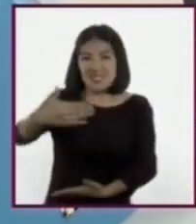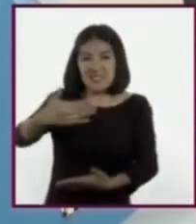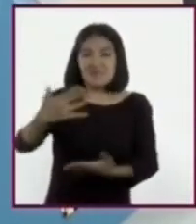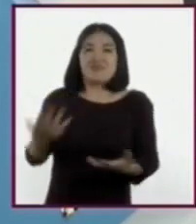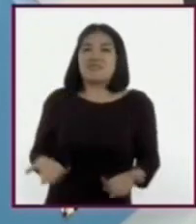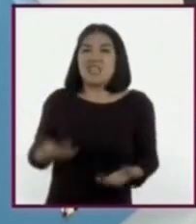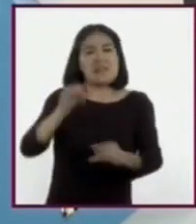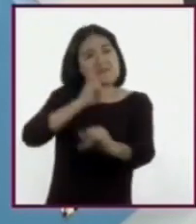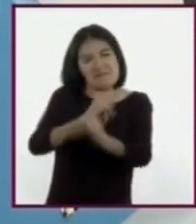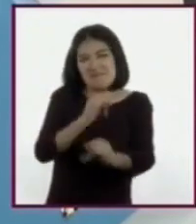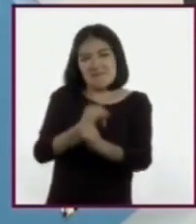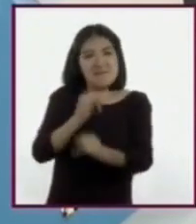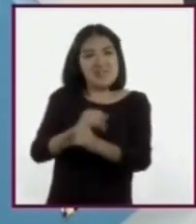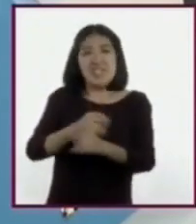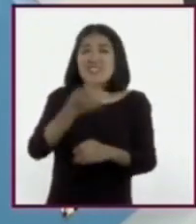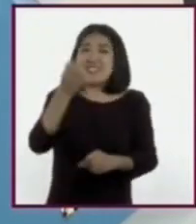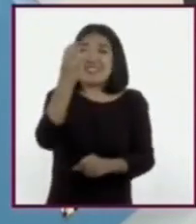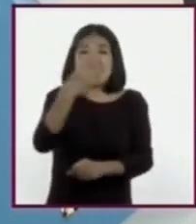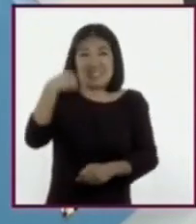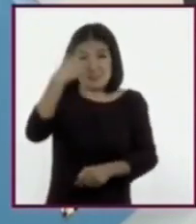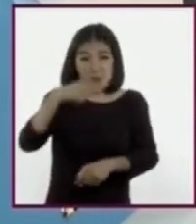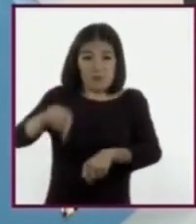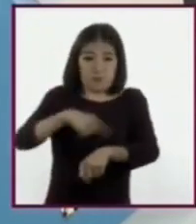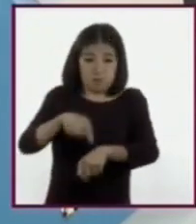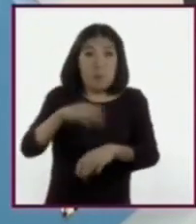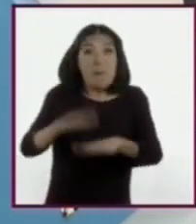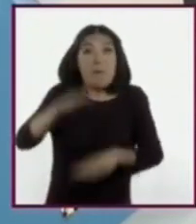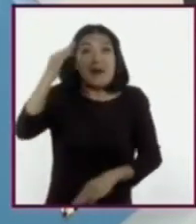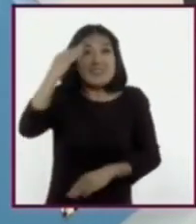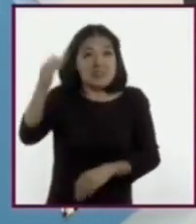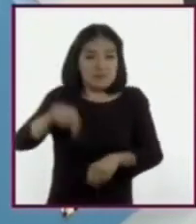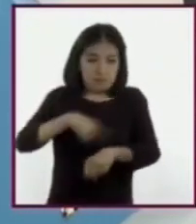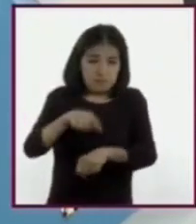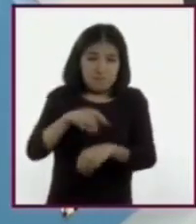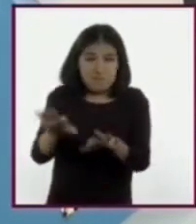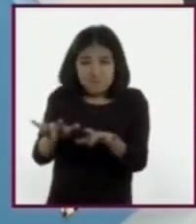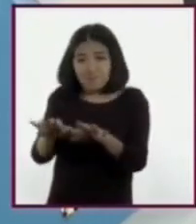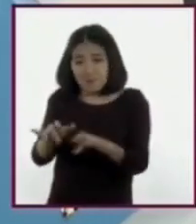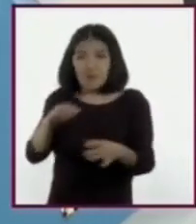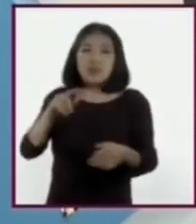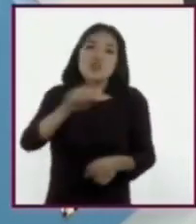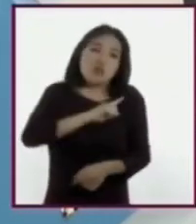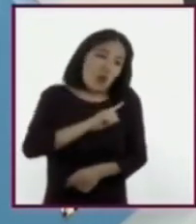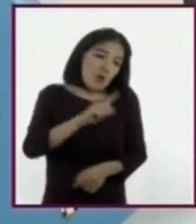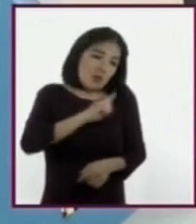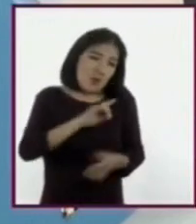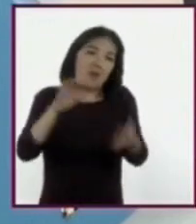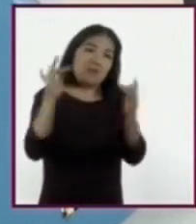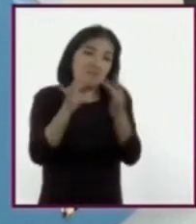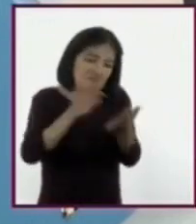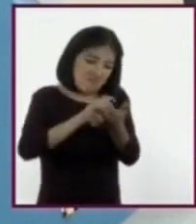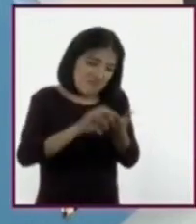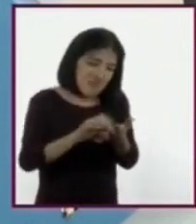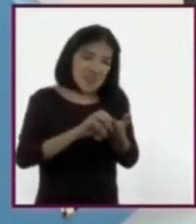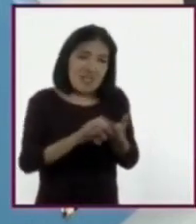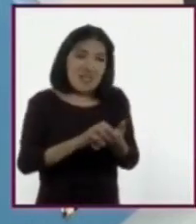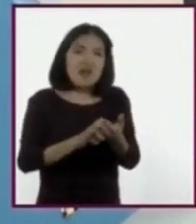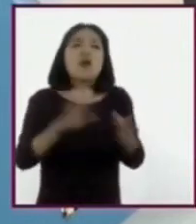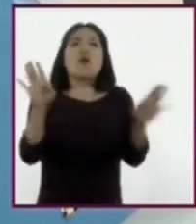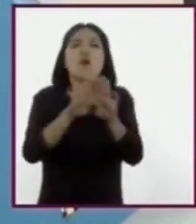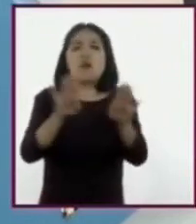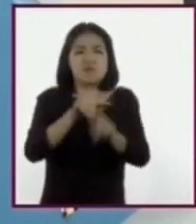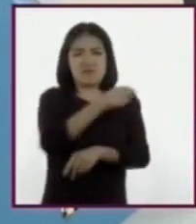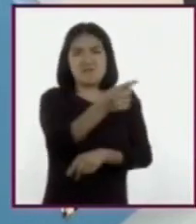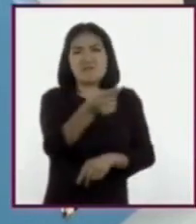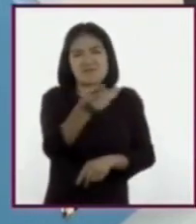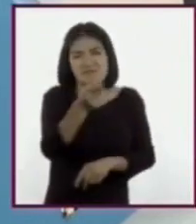Conectados a internet por más de tres horas diarias y la mayor parte del tiempo en soledad. ¿Cómo pueden influir los medios de